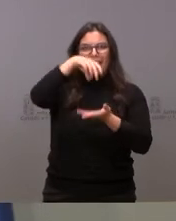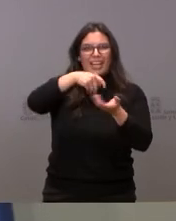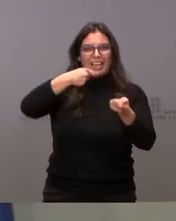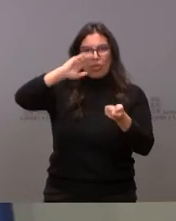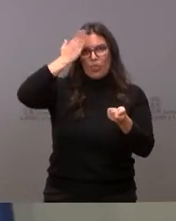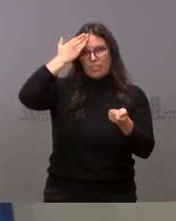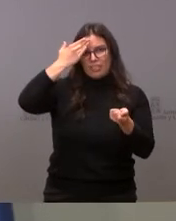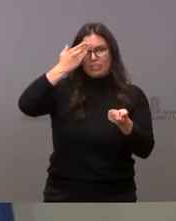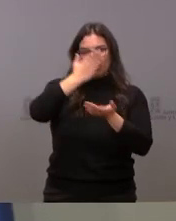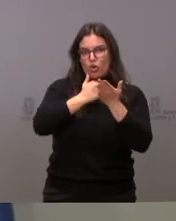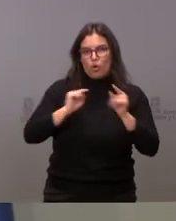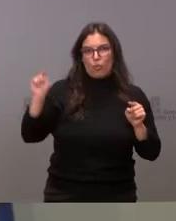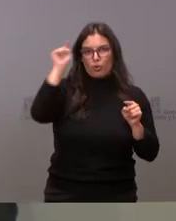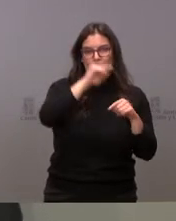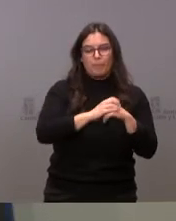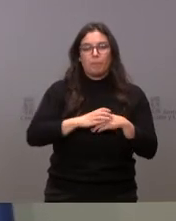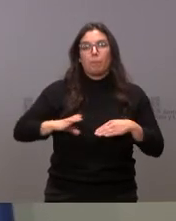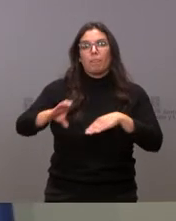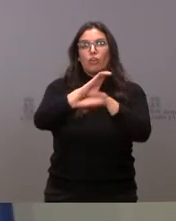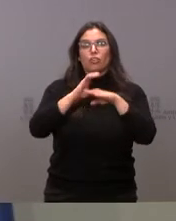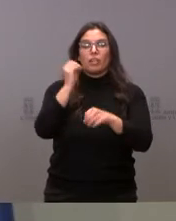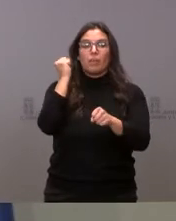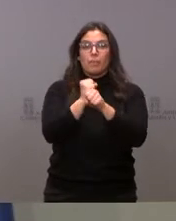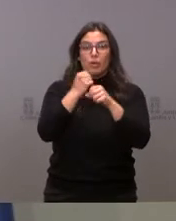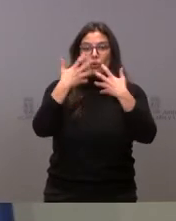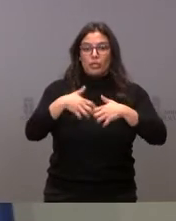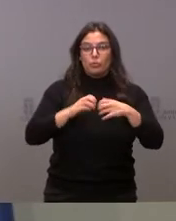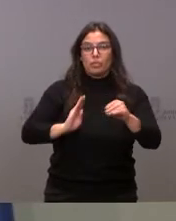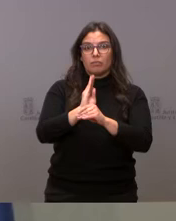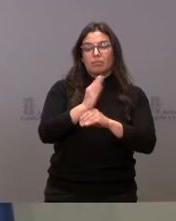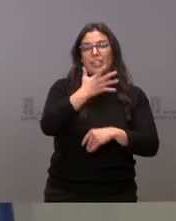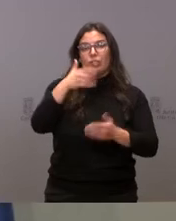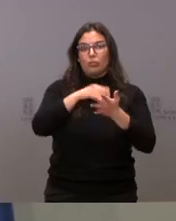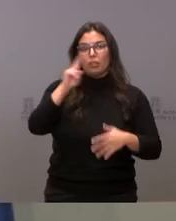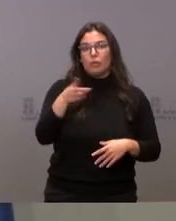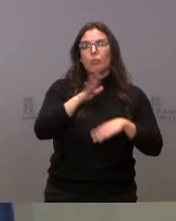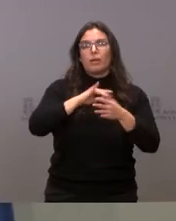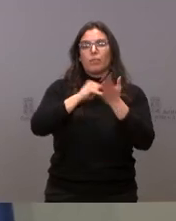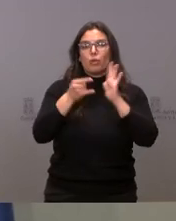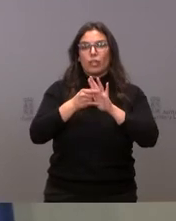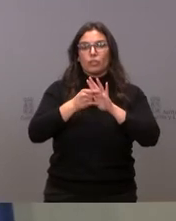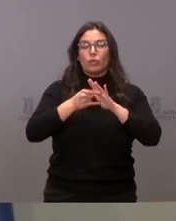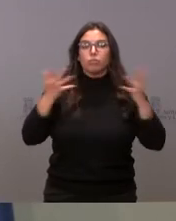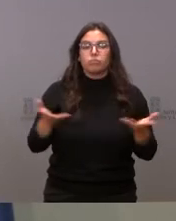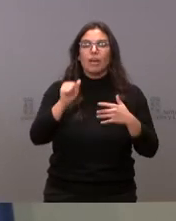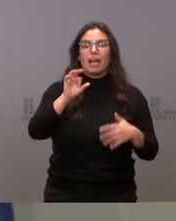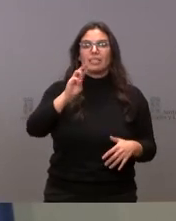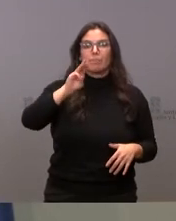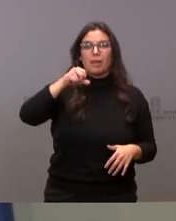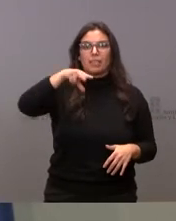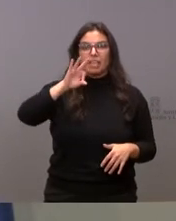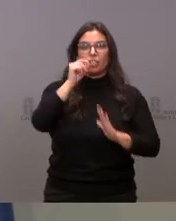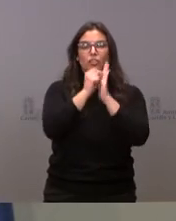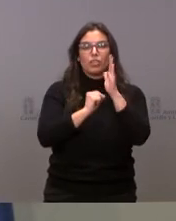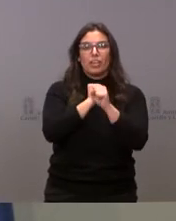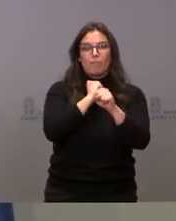comunidad. La Consejería de Empleo e Industria destina medio millón de euros al proyecto promovido por España, condiciones de empleo para